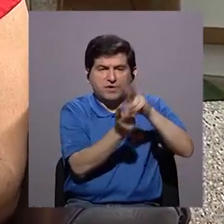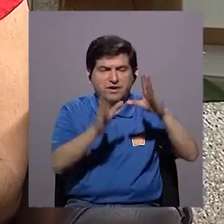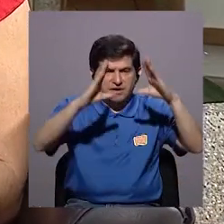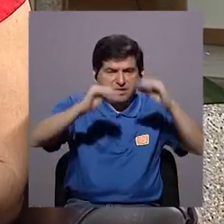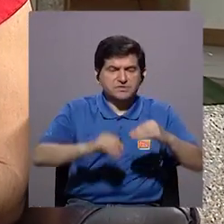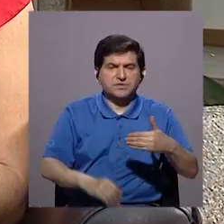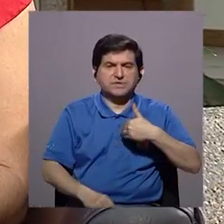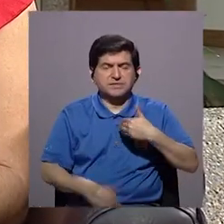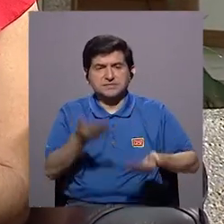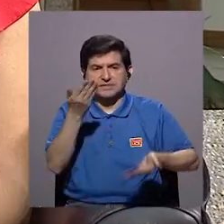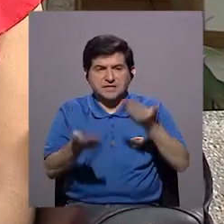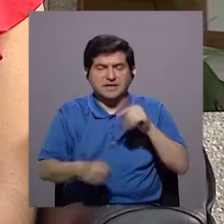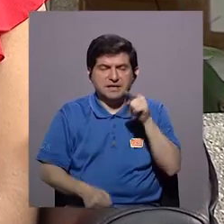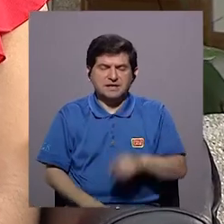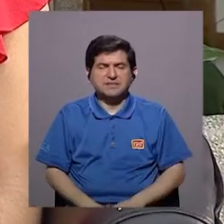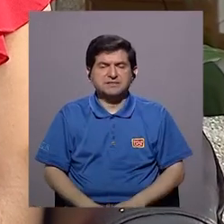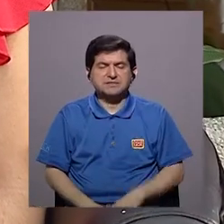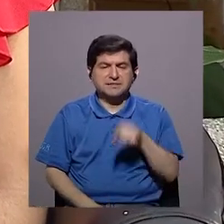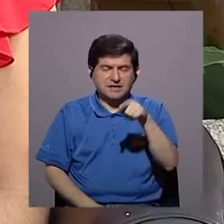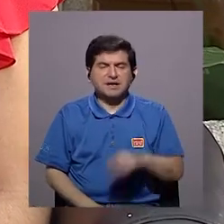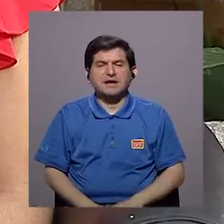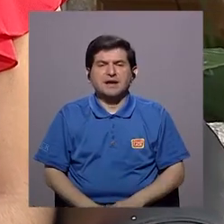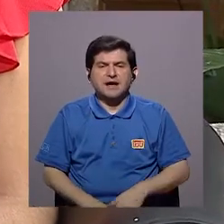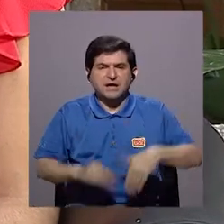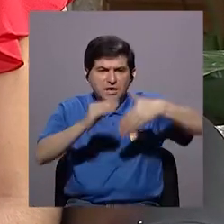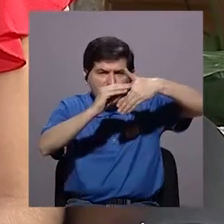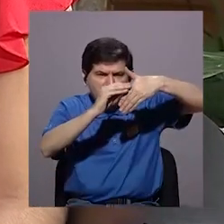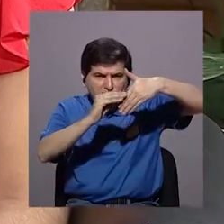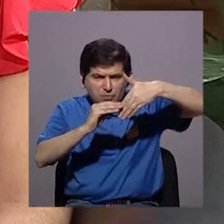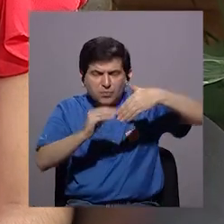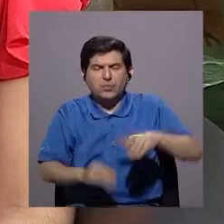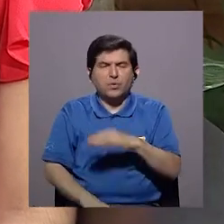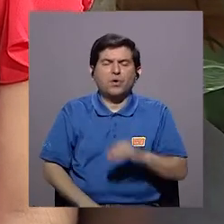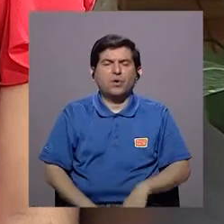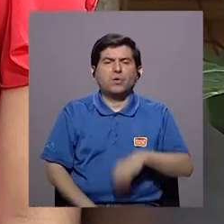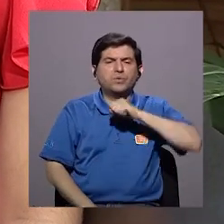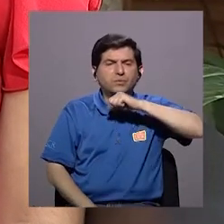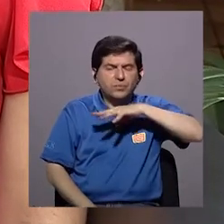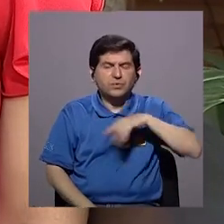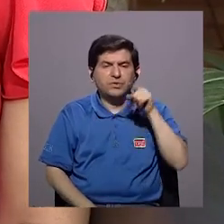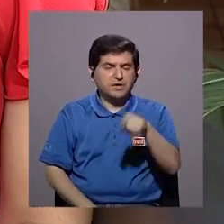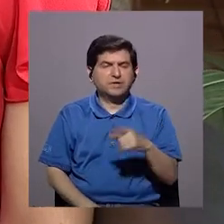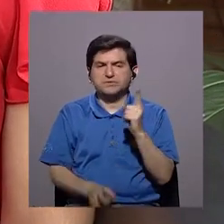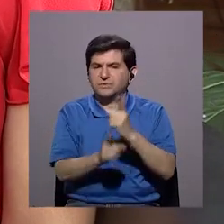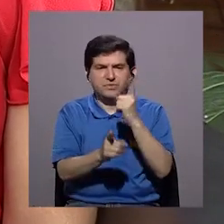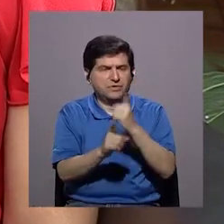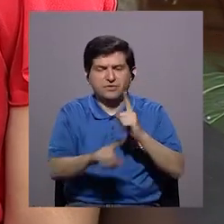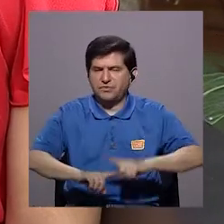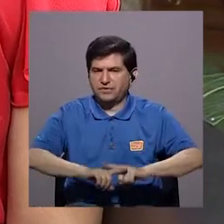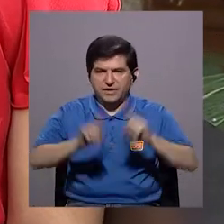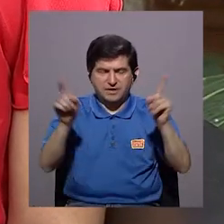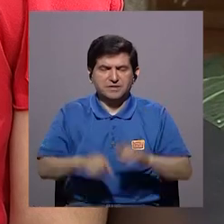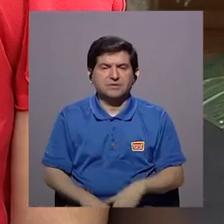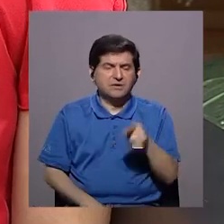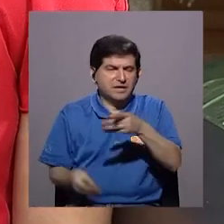en la noche, el día siguiente podemos tener una descarga de líquido seminal. Y eso no es un moco diferente, sino es